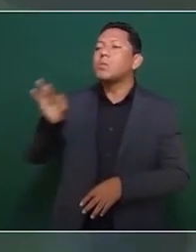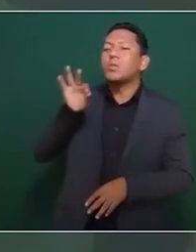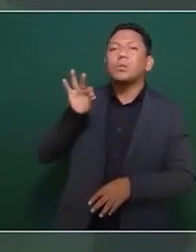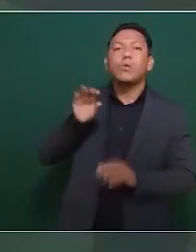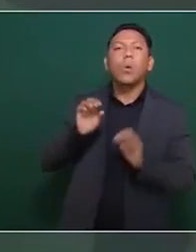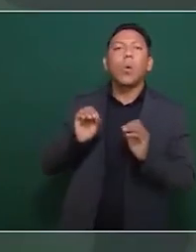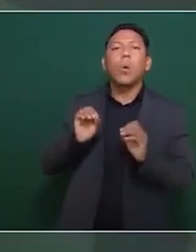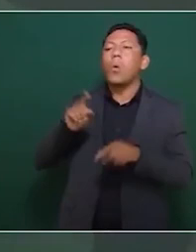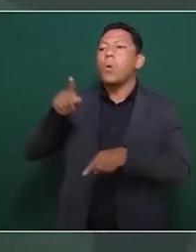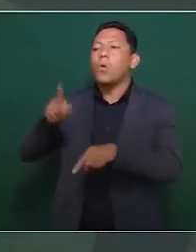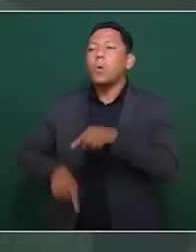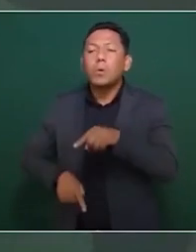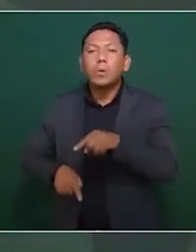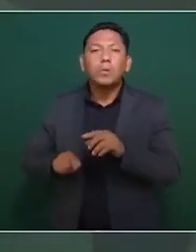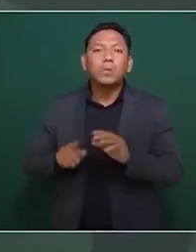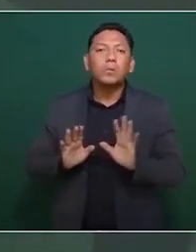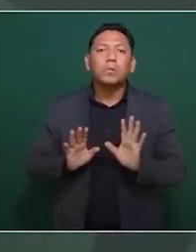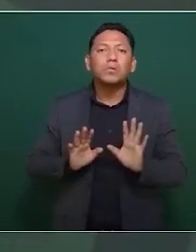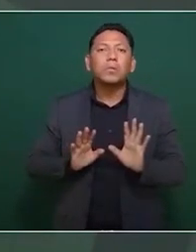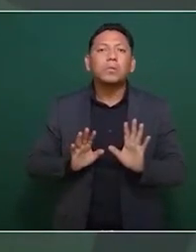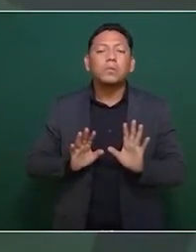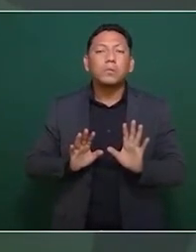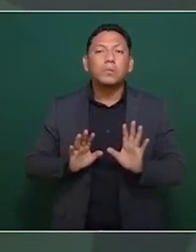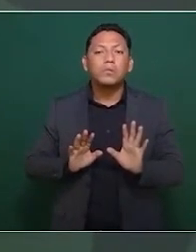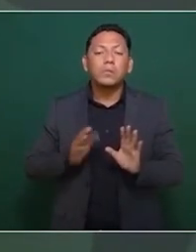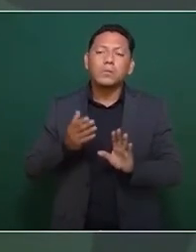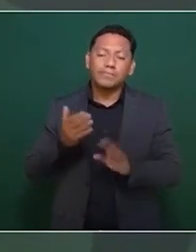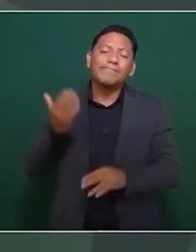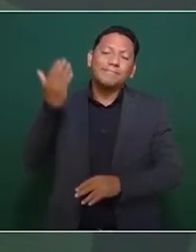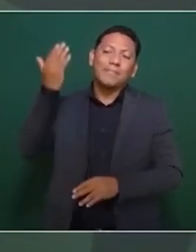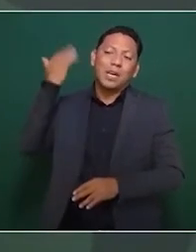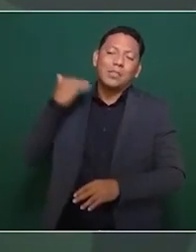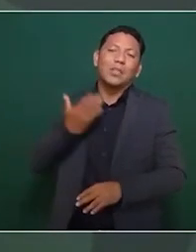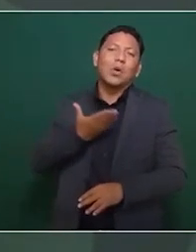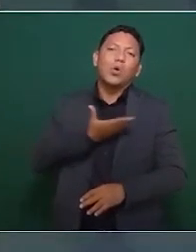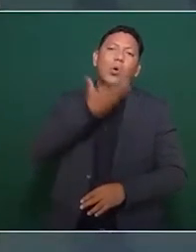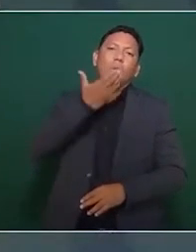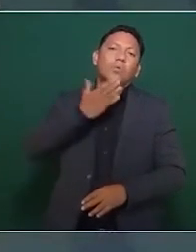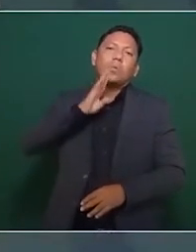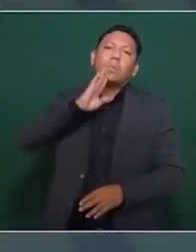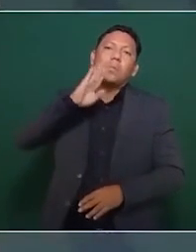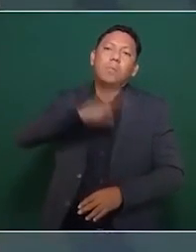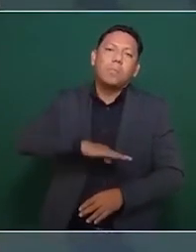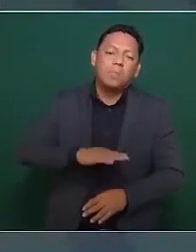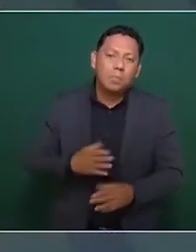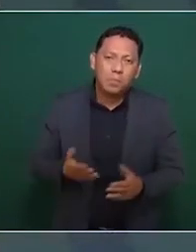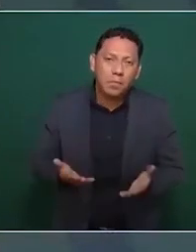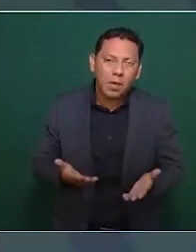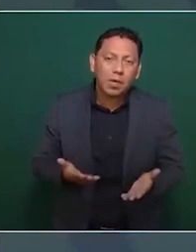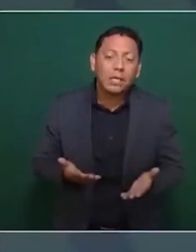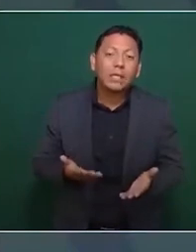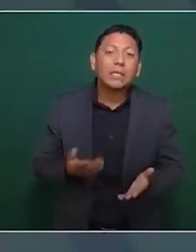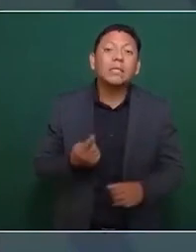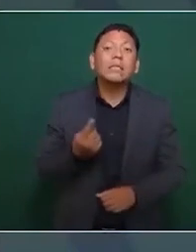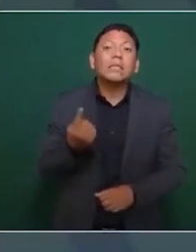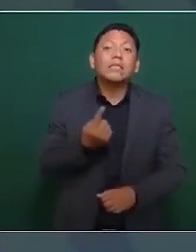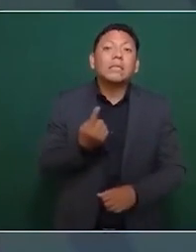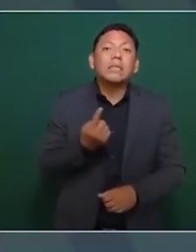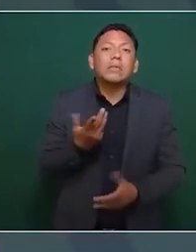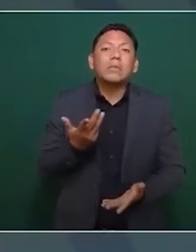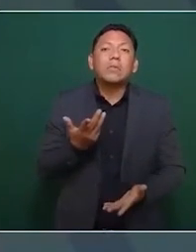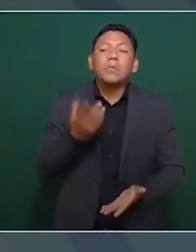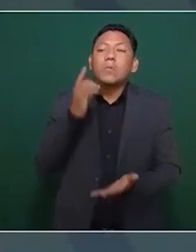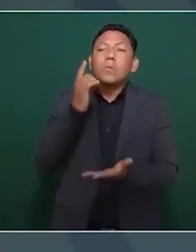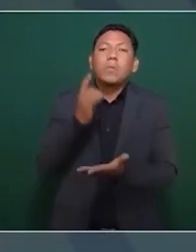y había la mala costumbre de quedarnos solo